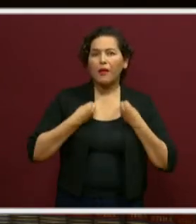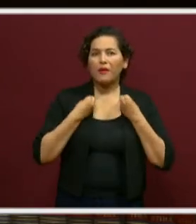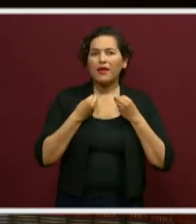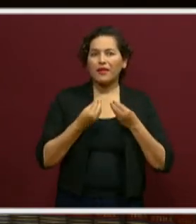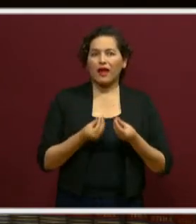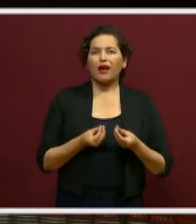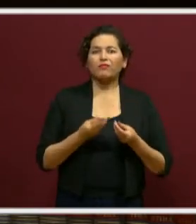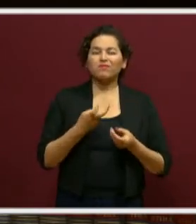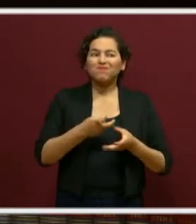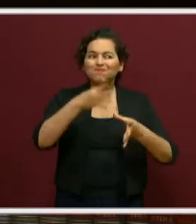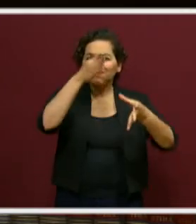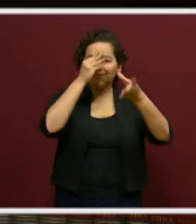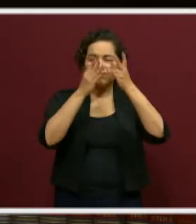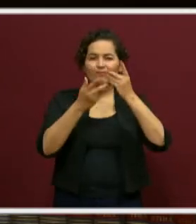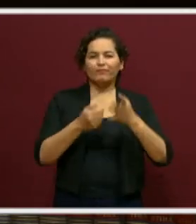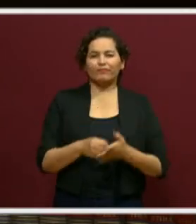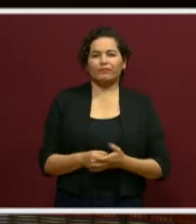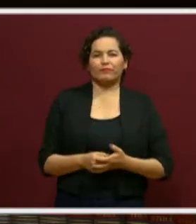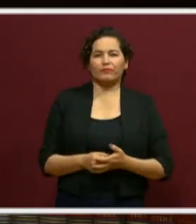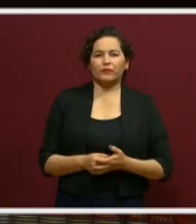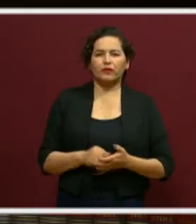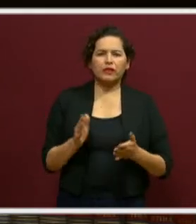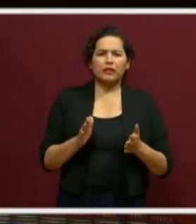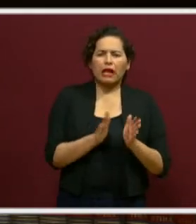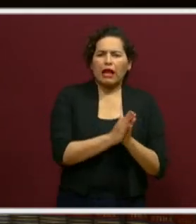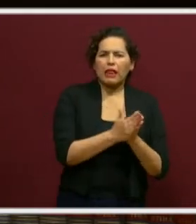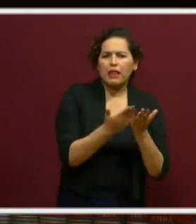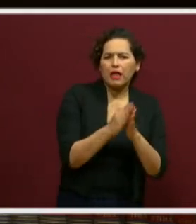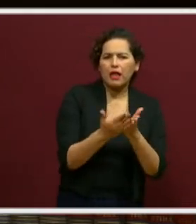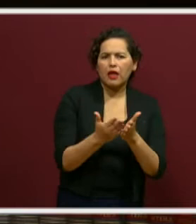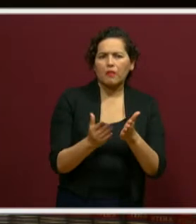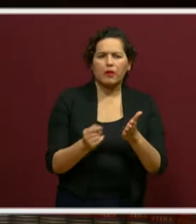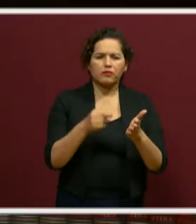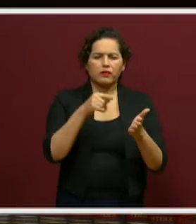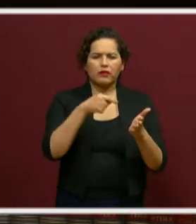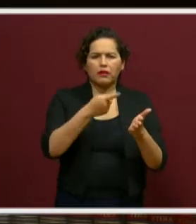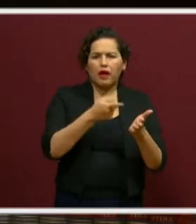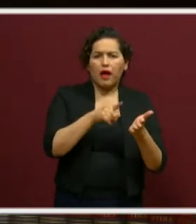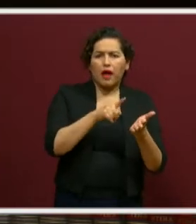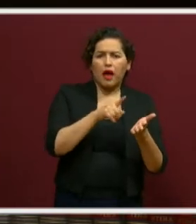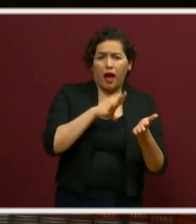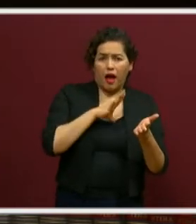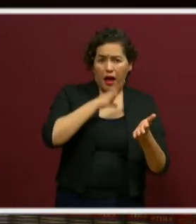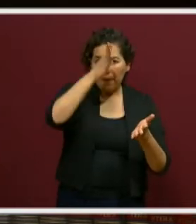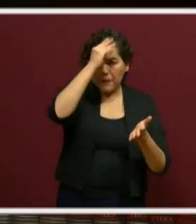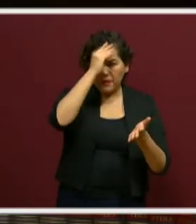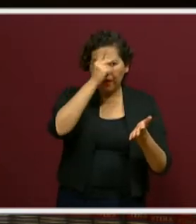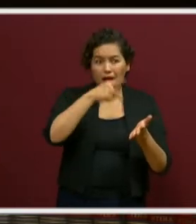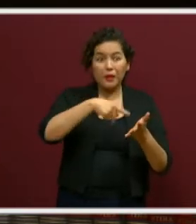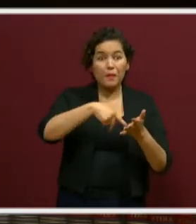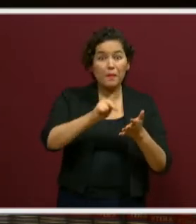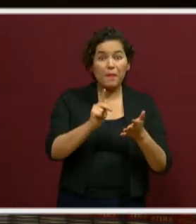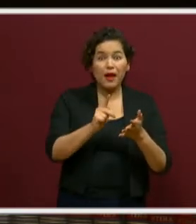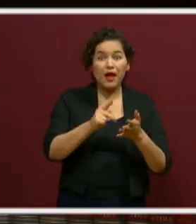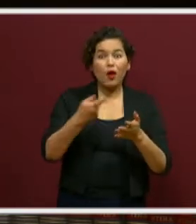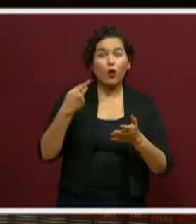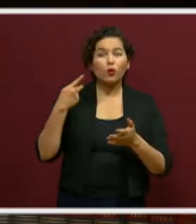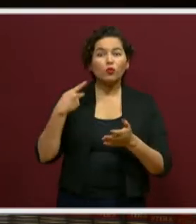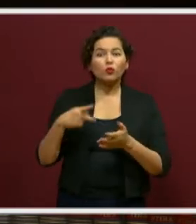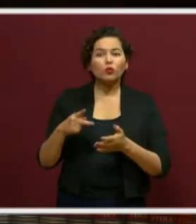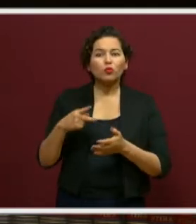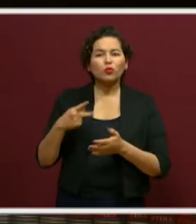no solo los aprendizajes estipulados en los planes de estudio, sino también los aprendizajes derivados de la experiencia